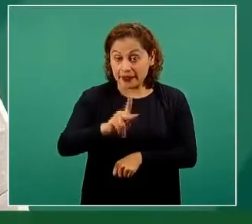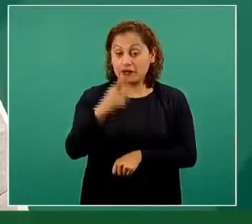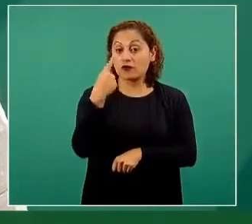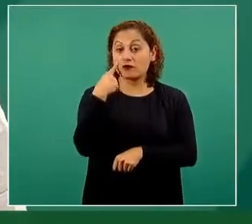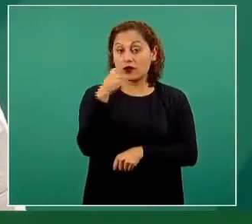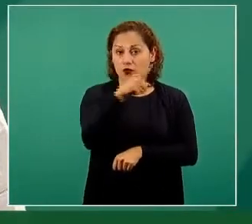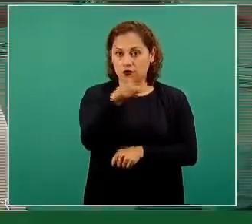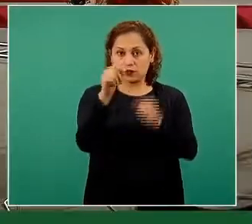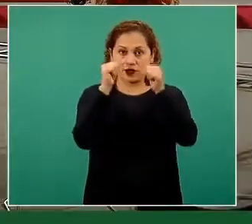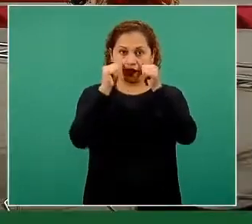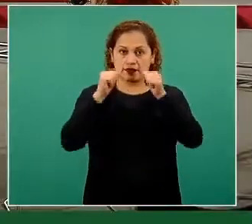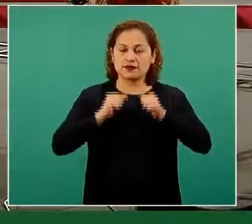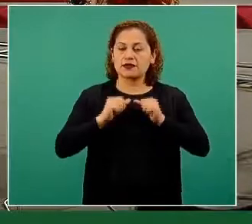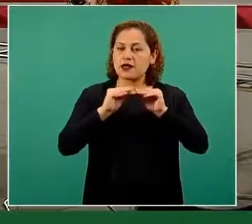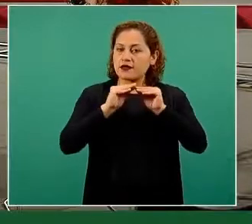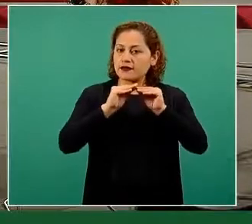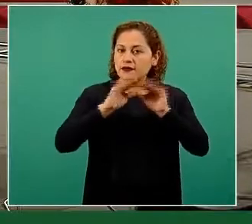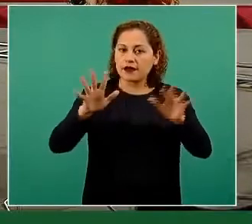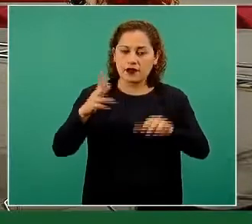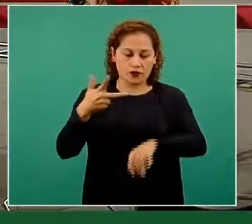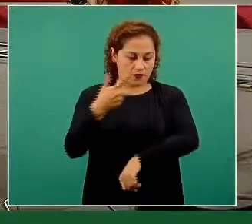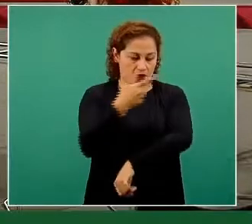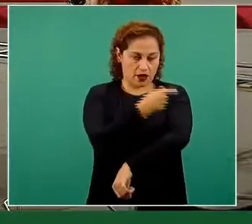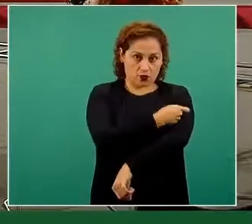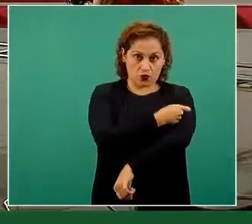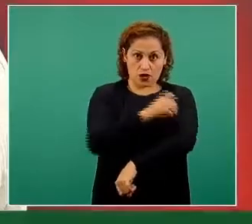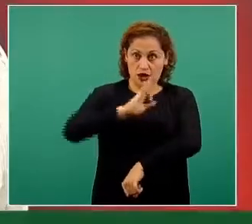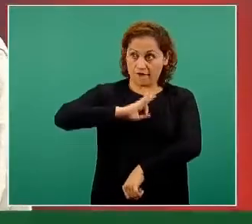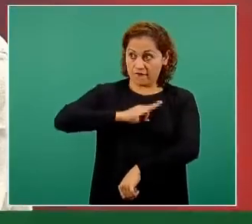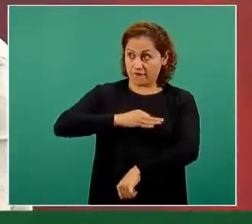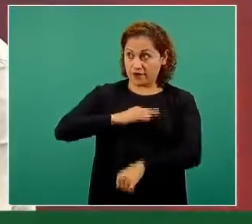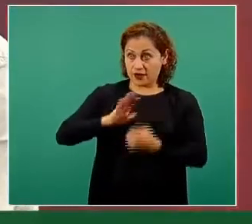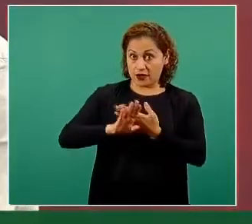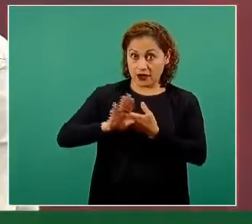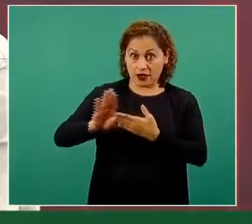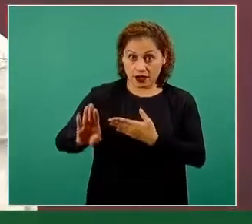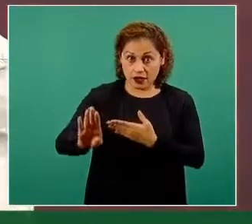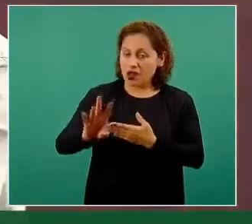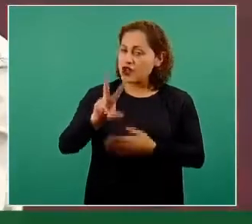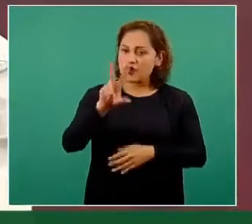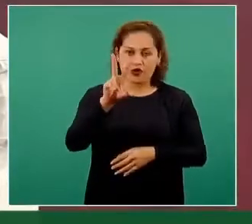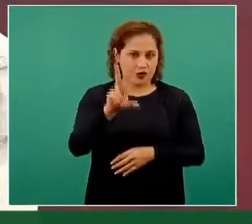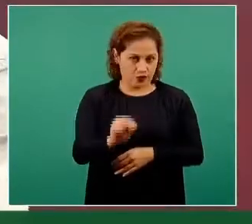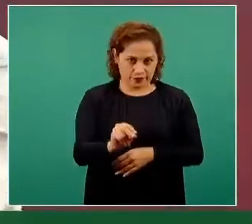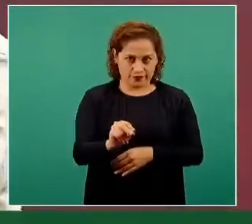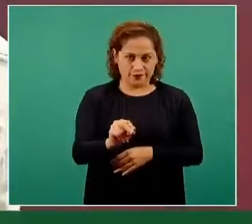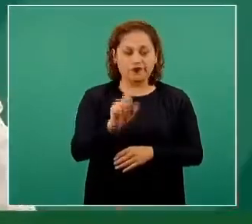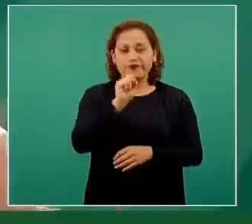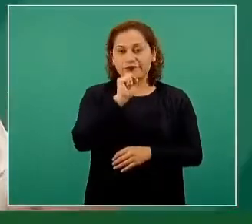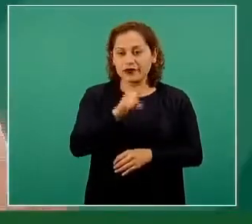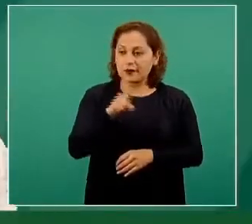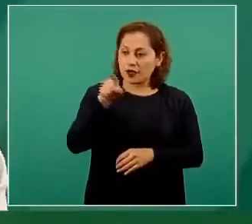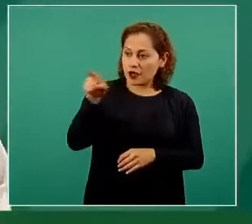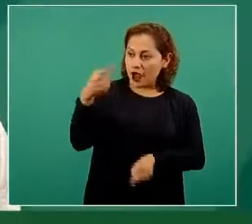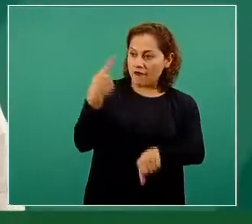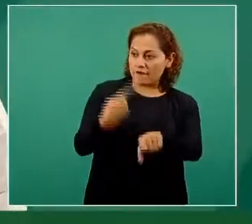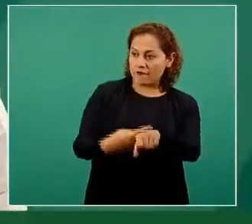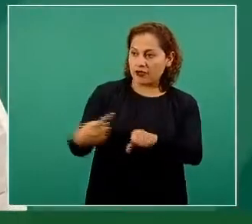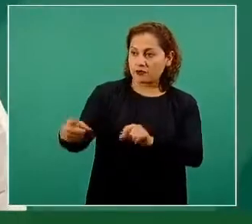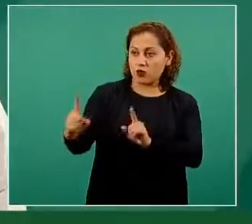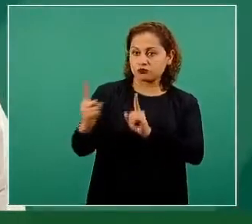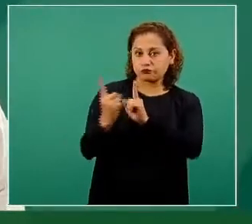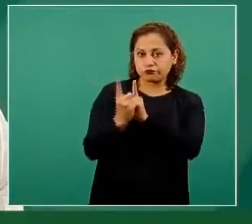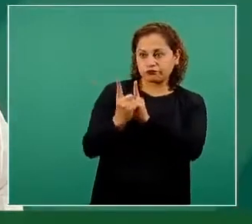necesariamente evita la infección y también no necesariamente evita que una persona infectada lo transmita a quienes le